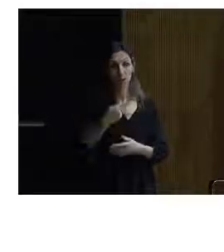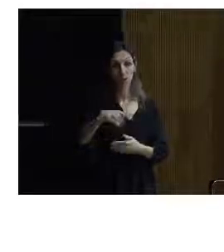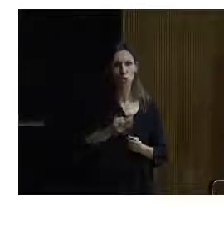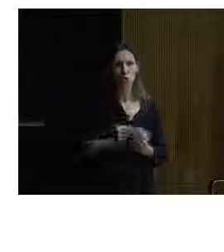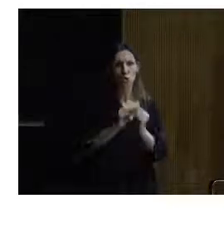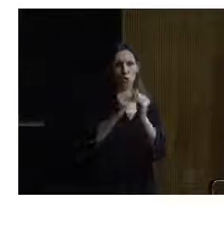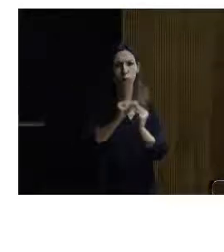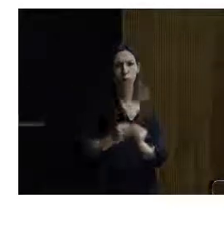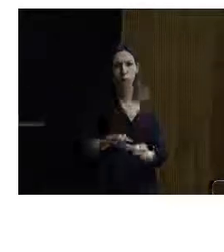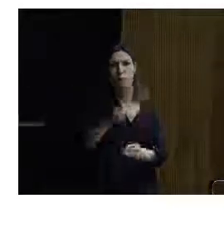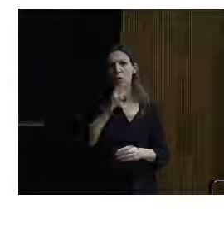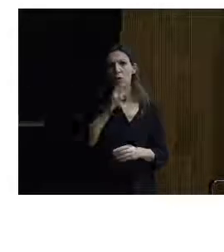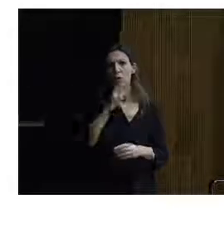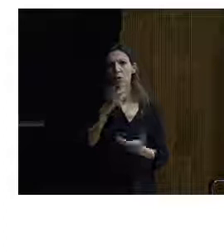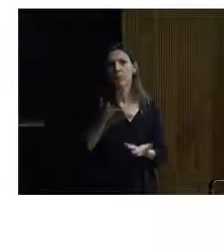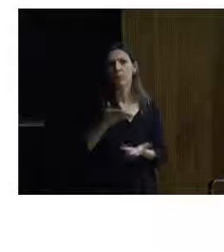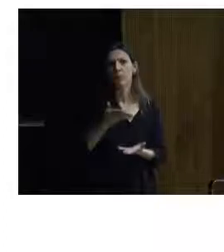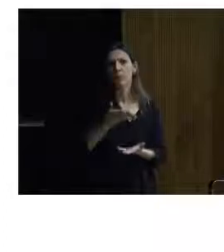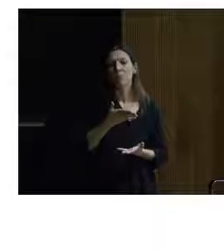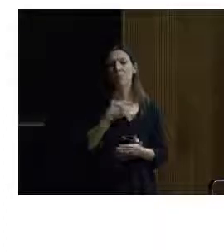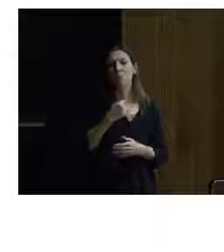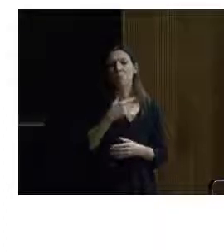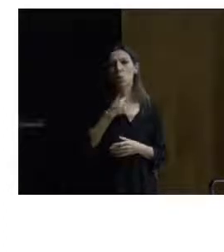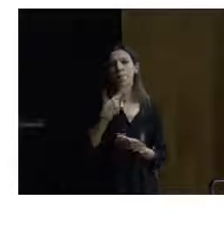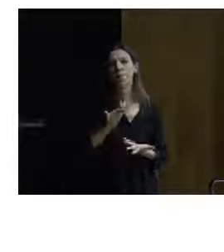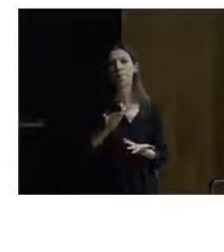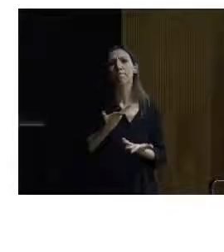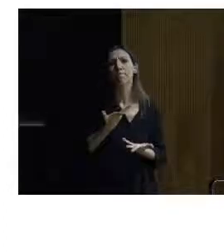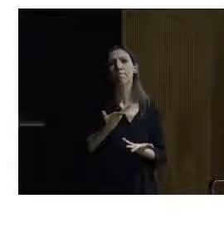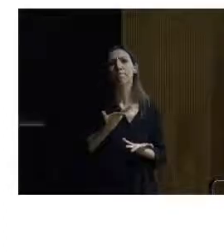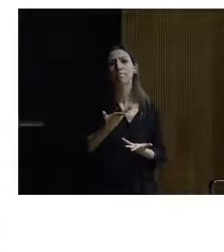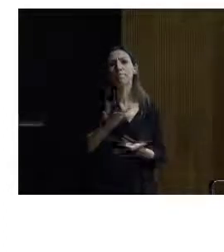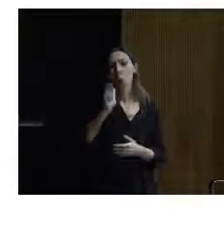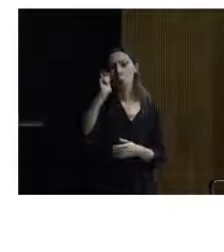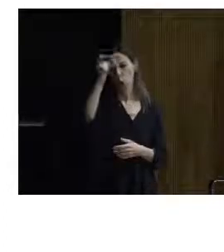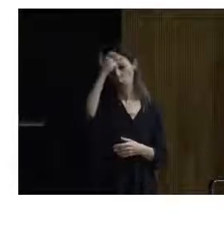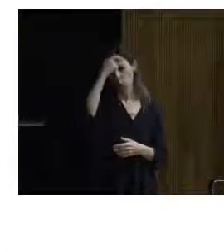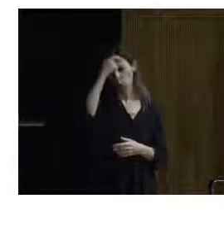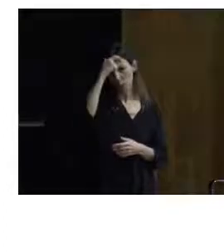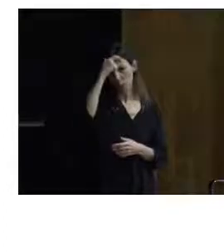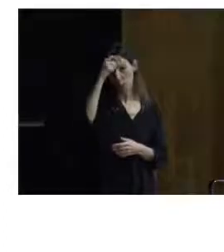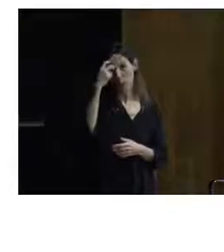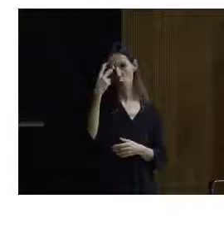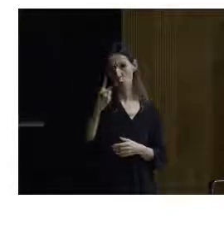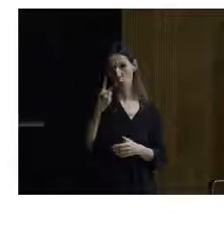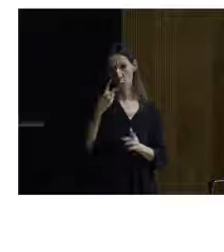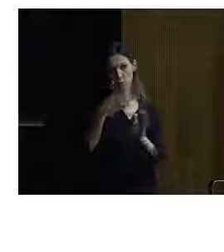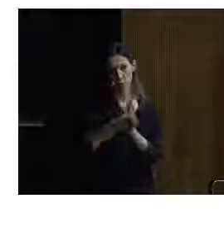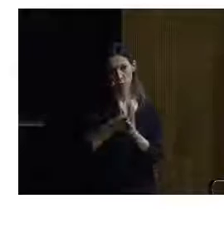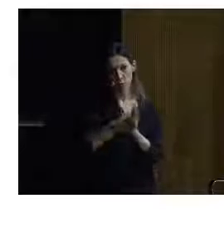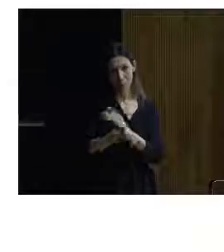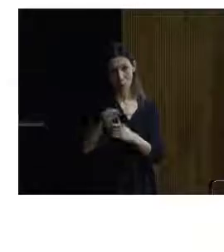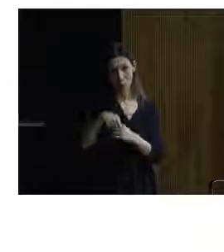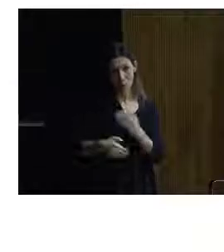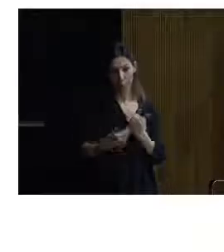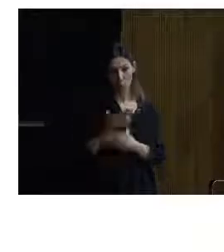edificios, me gustaría aludir a dos conceptos que se han pasado esta mañana.